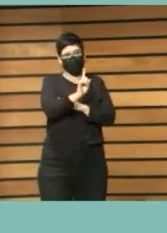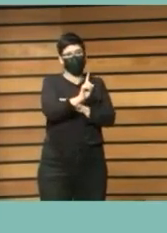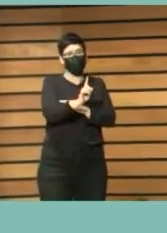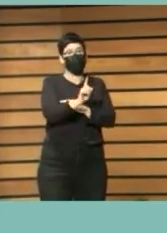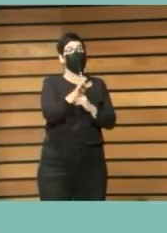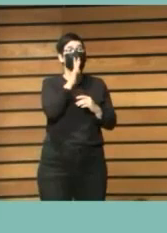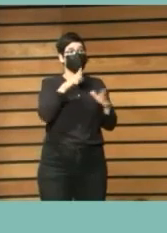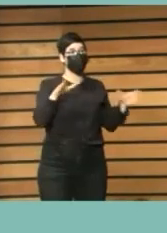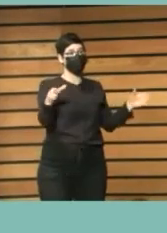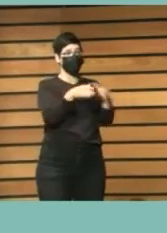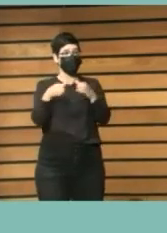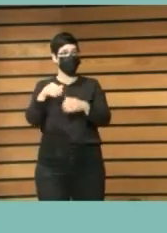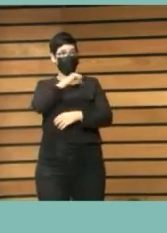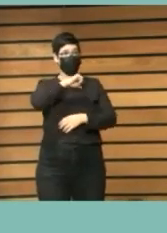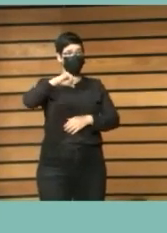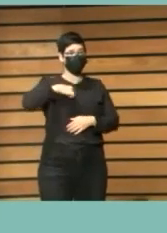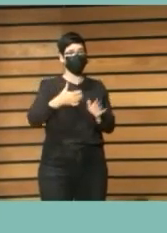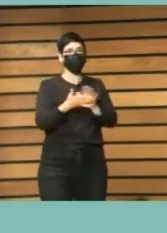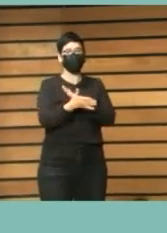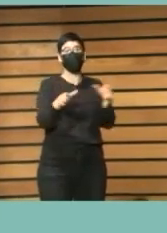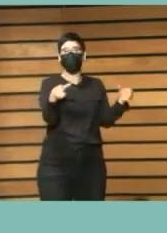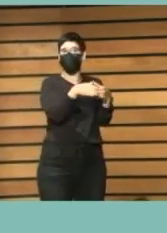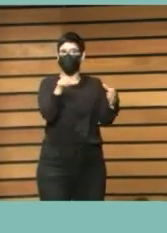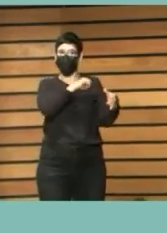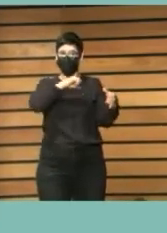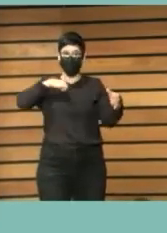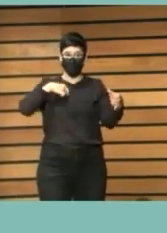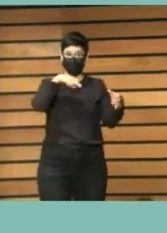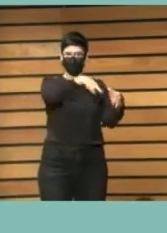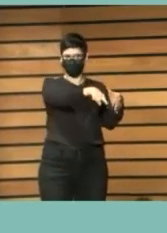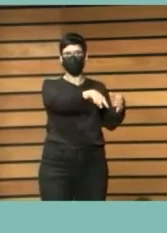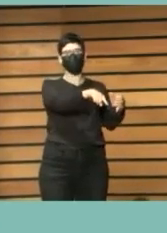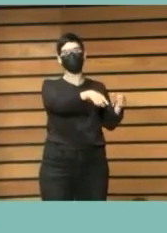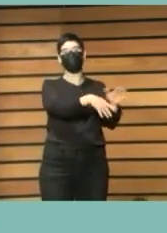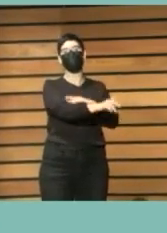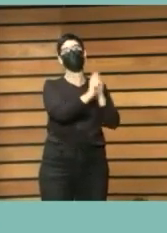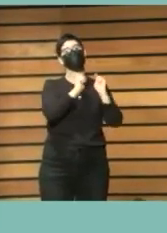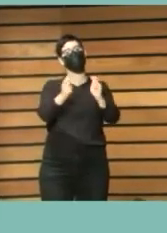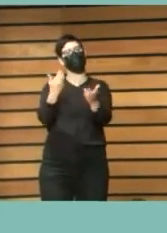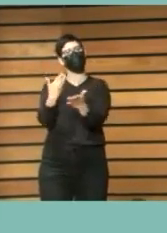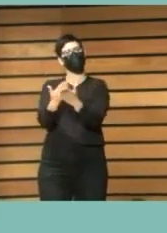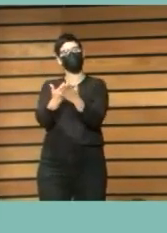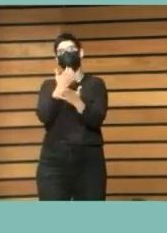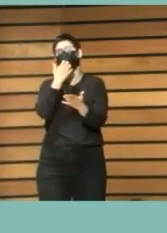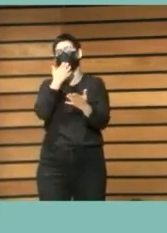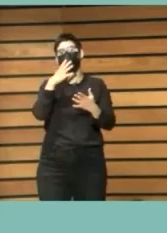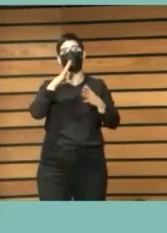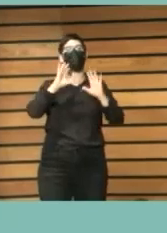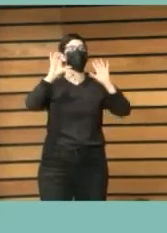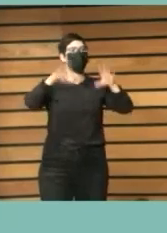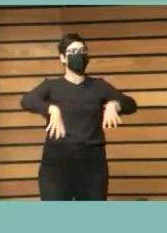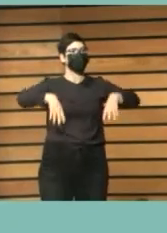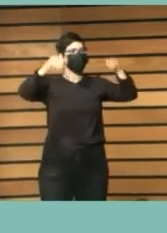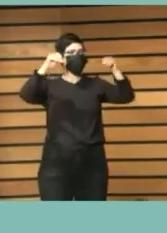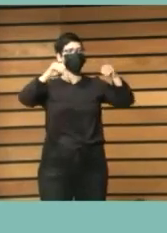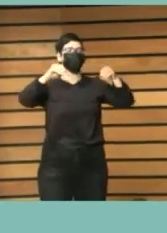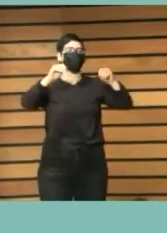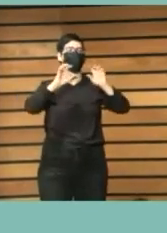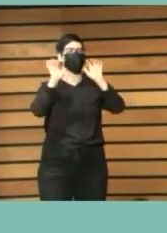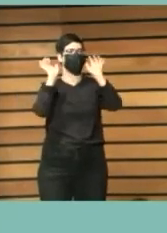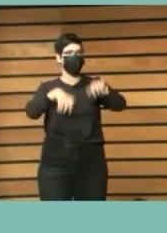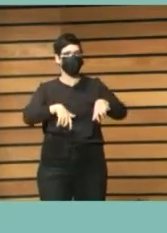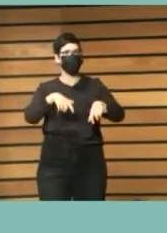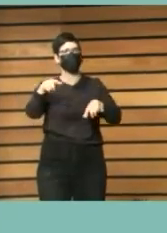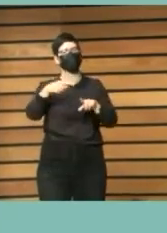comunidades autónomas y eso es a nivel de comunidad autónoma están dando un certificado por ejemplo en Castilla y León es Turcetil o en